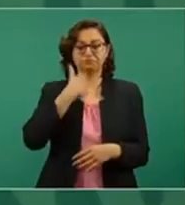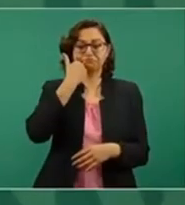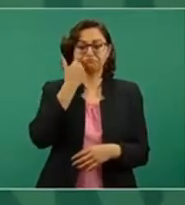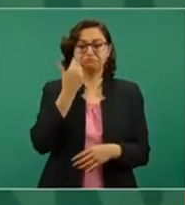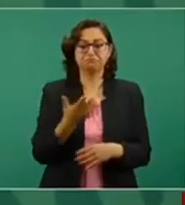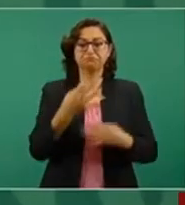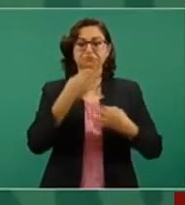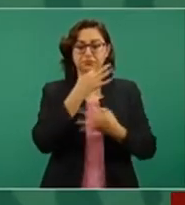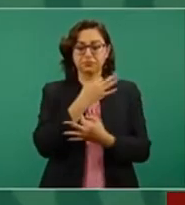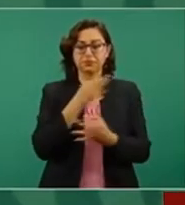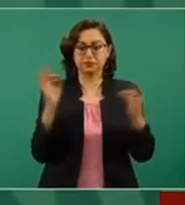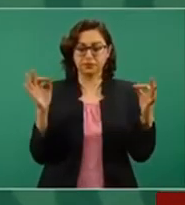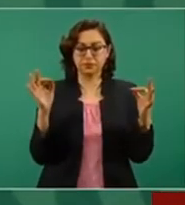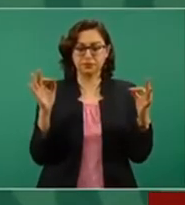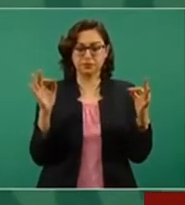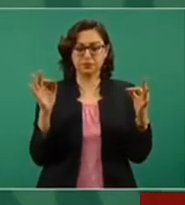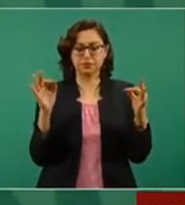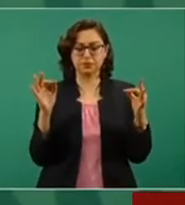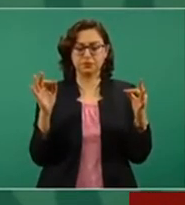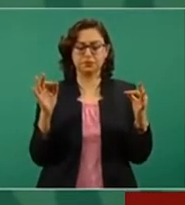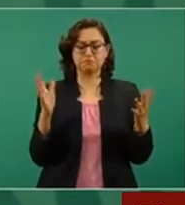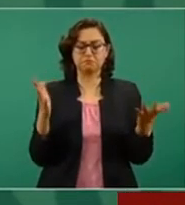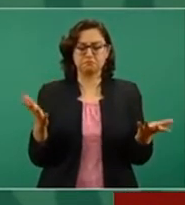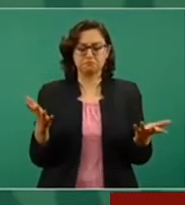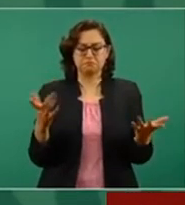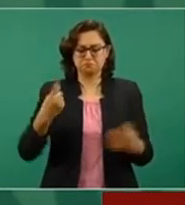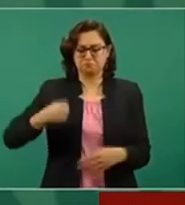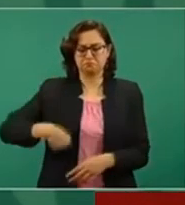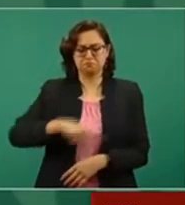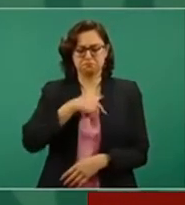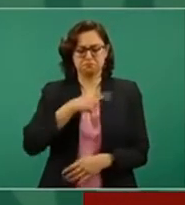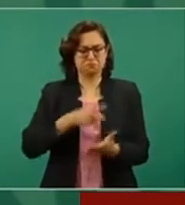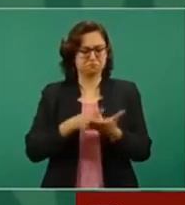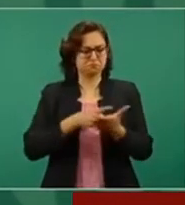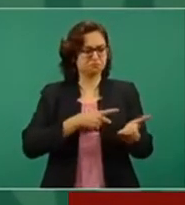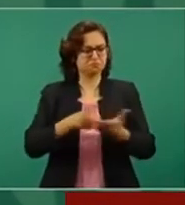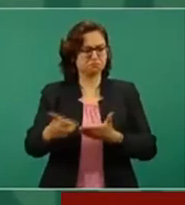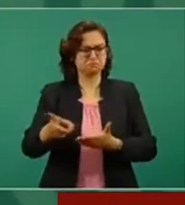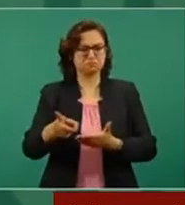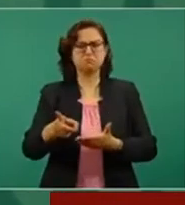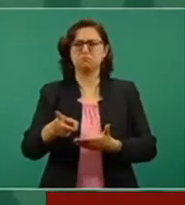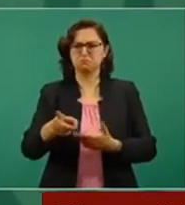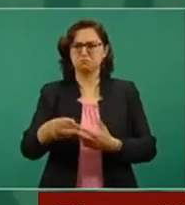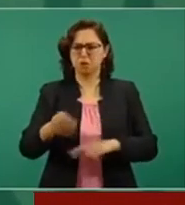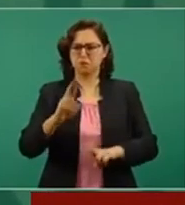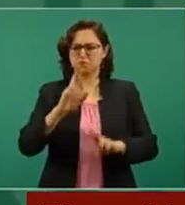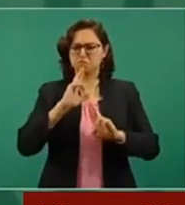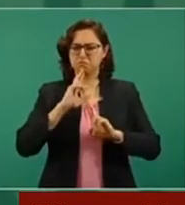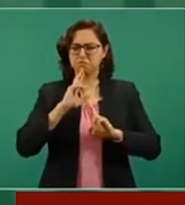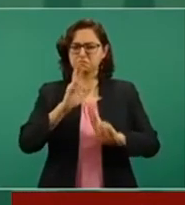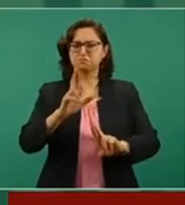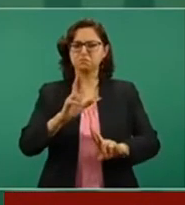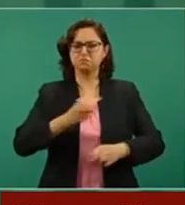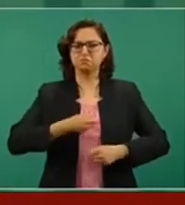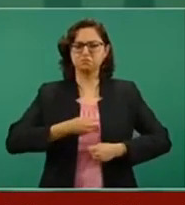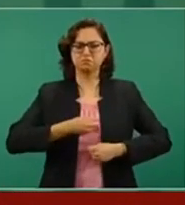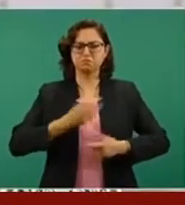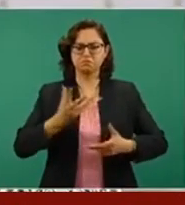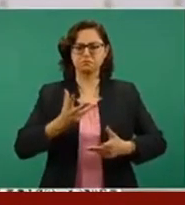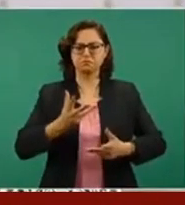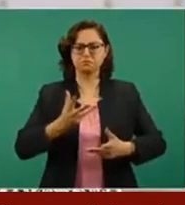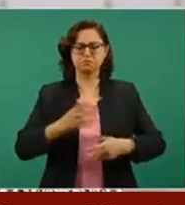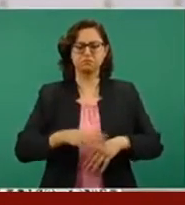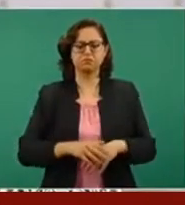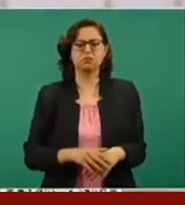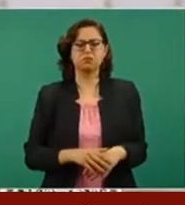Hacer uso de nuestro derecho de réplica para aclarar